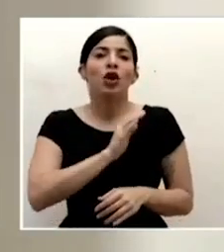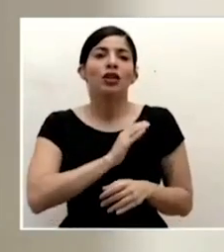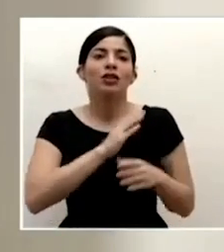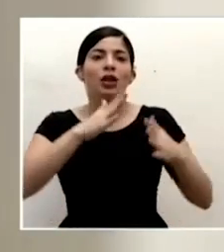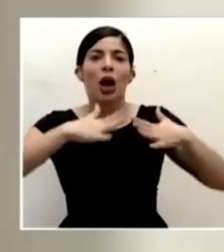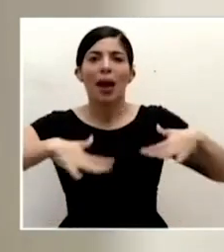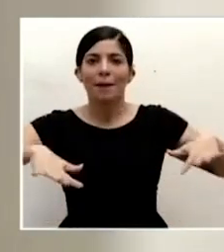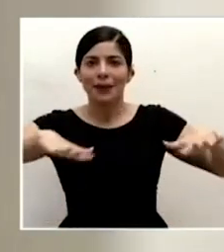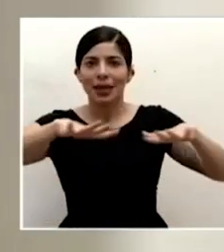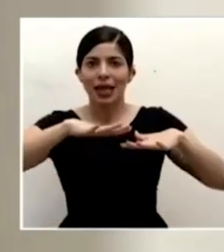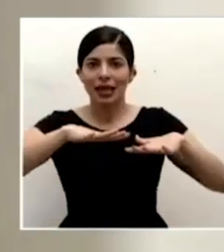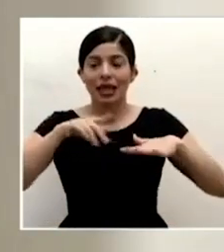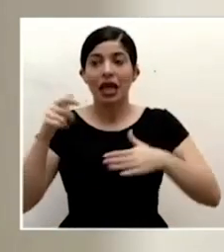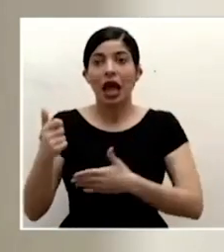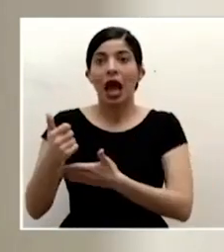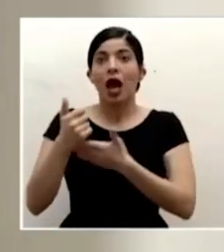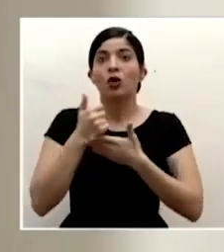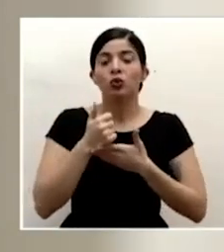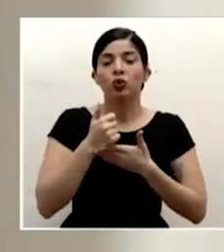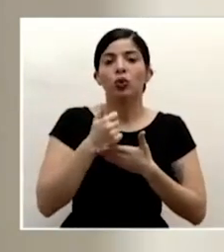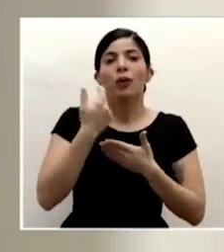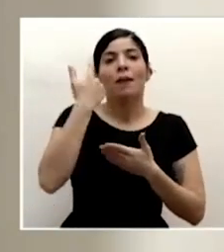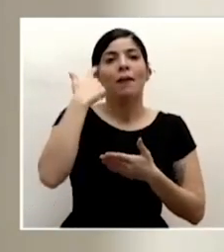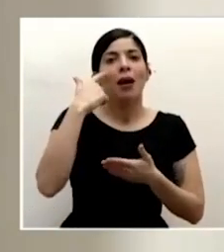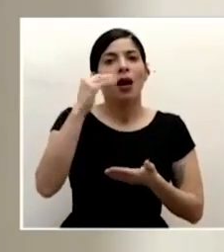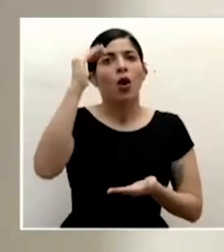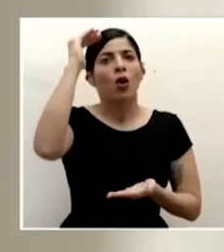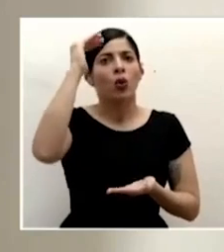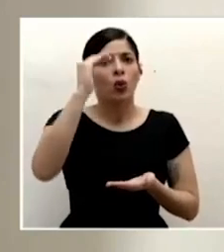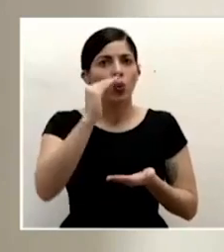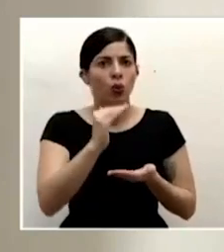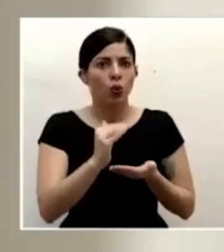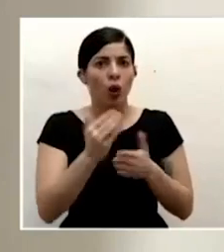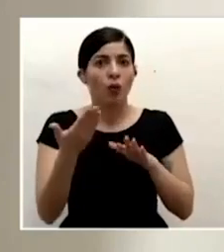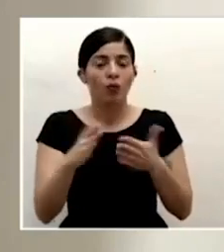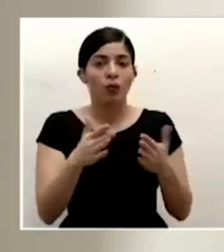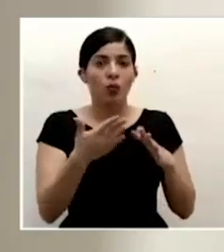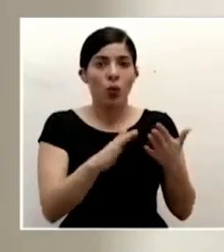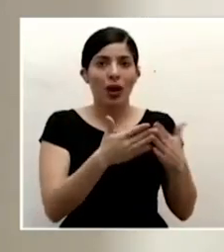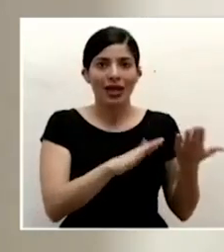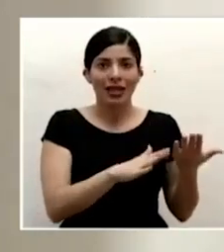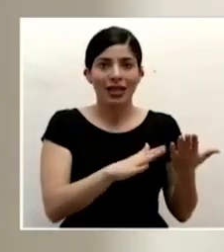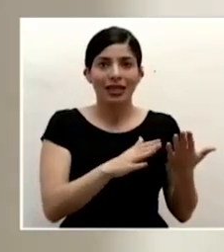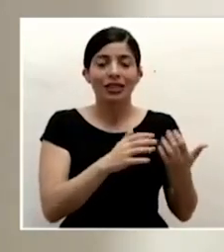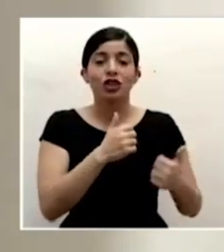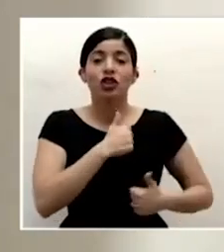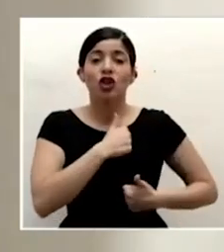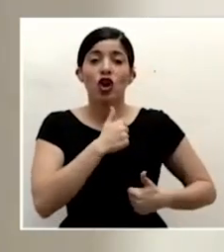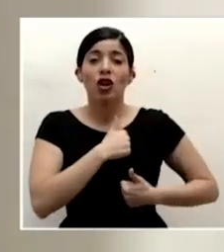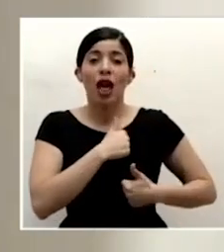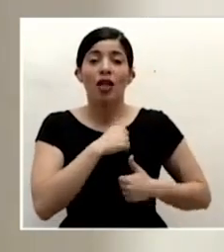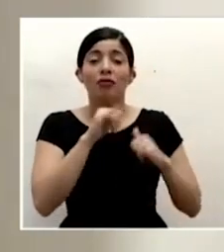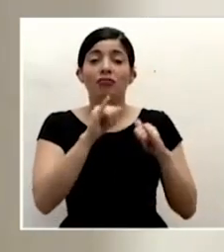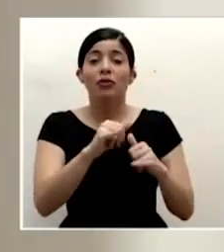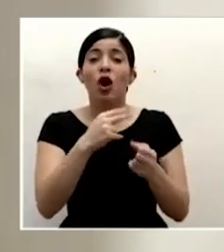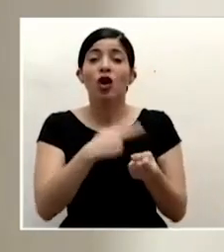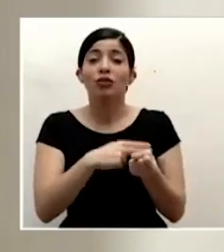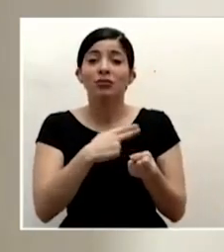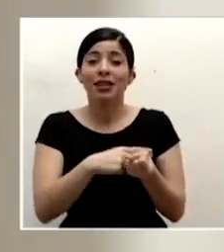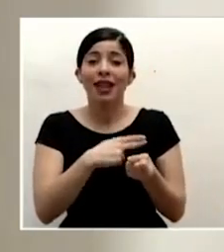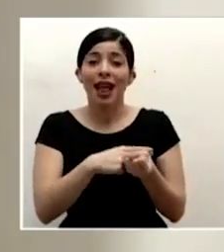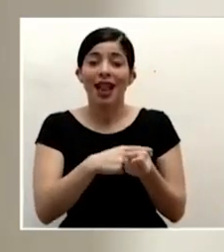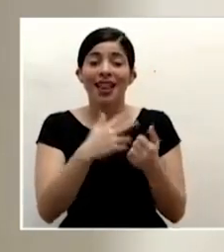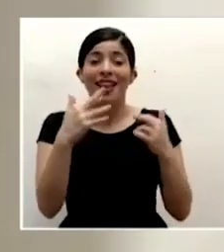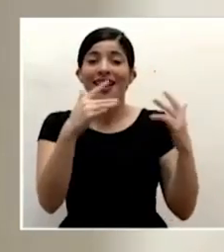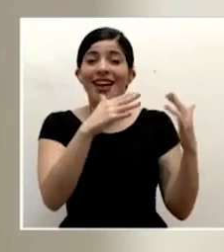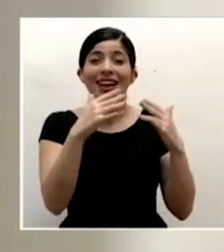llevó a una reducción muy importante en la mortalidad de soldados hospitalizados que venían de la guerra de